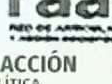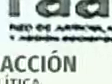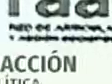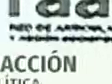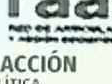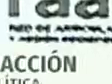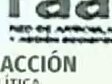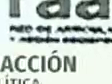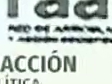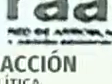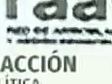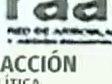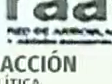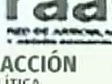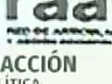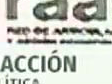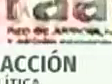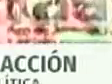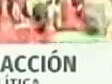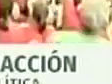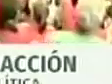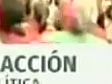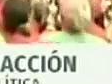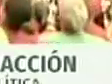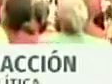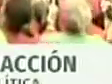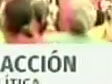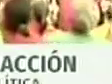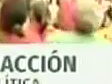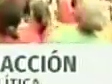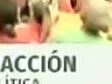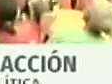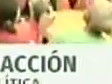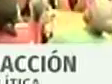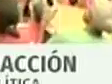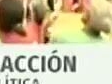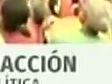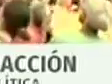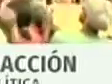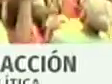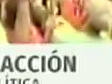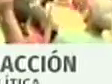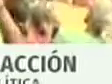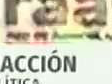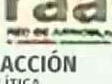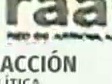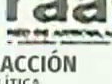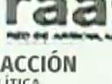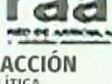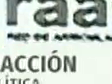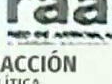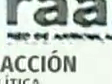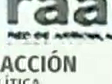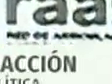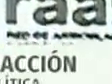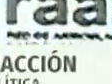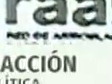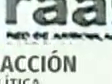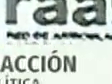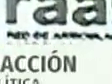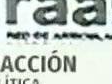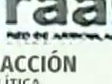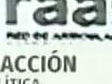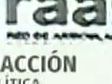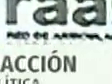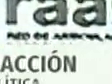planeta el hegemón norteamericano con esta organización orgánica en el